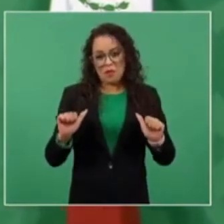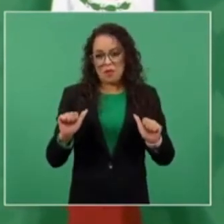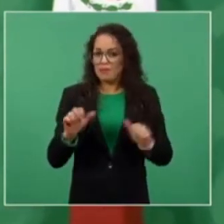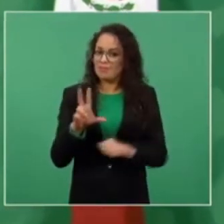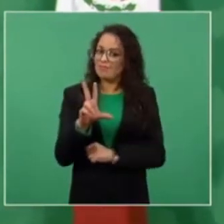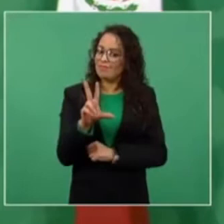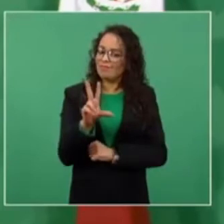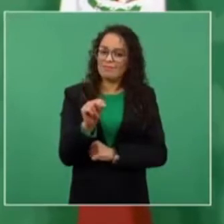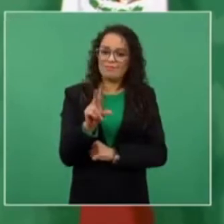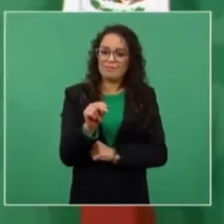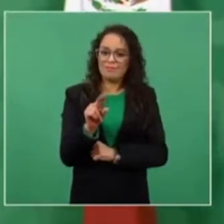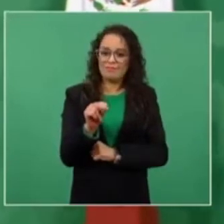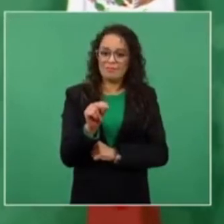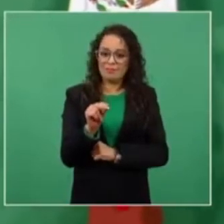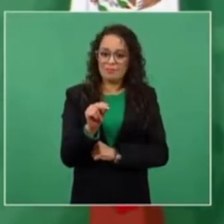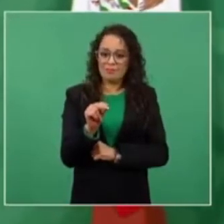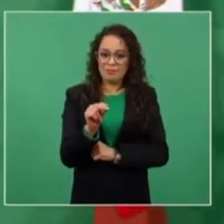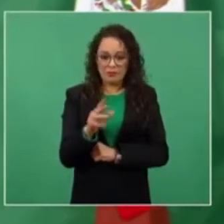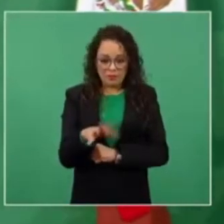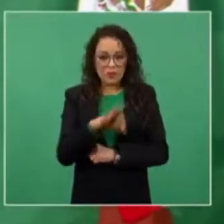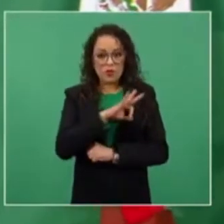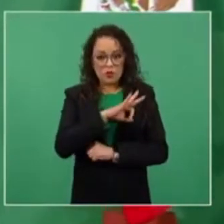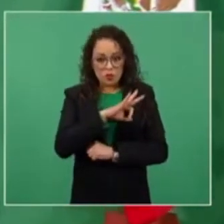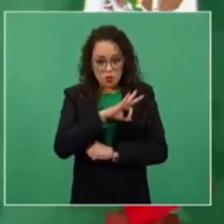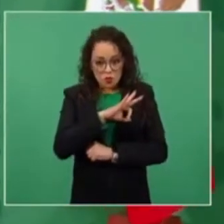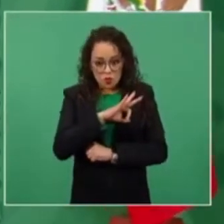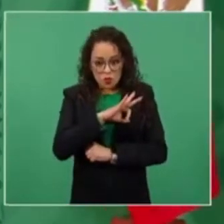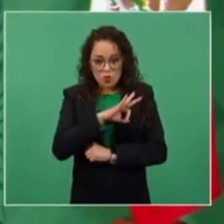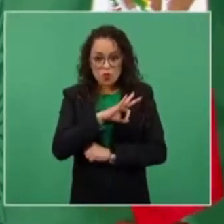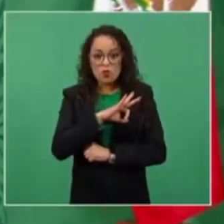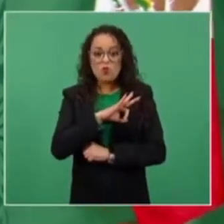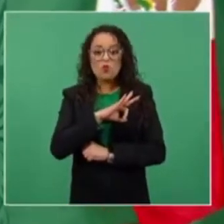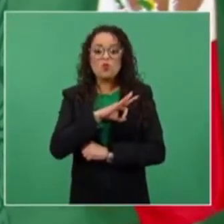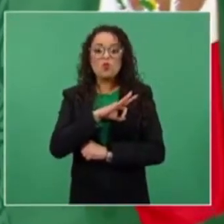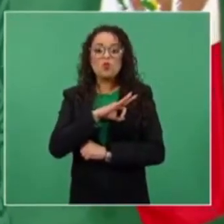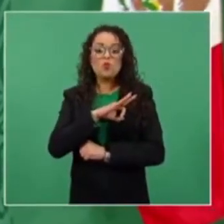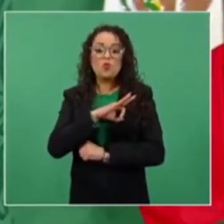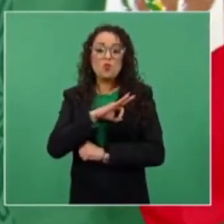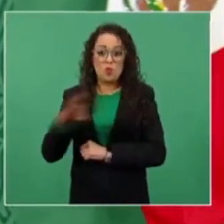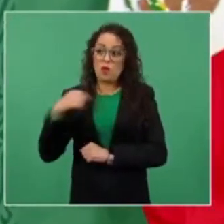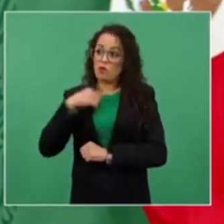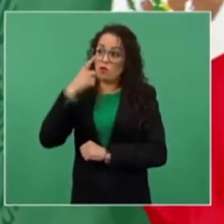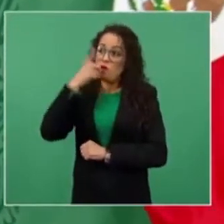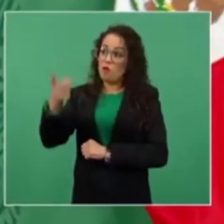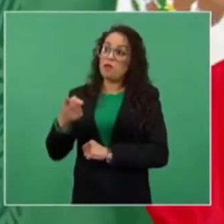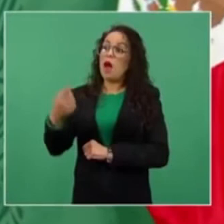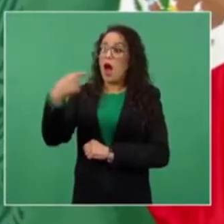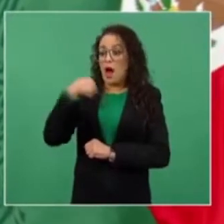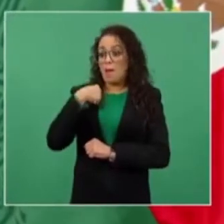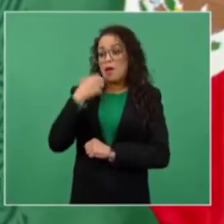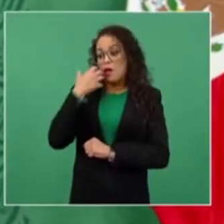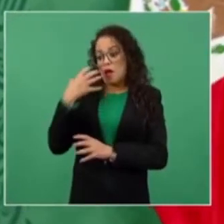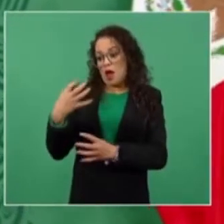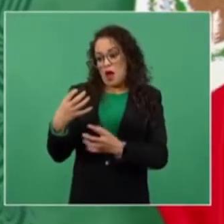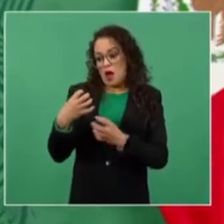porque podemos acusar de que nos están persiguiendo o